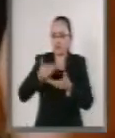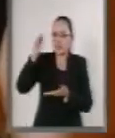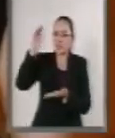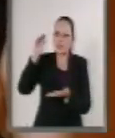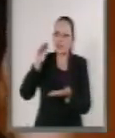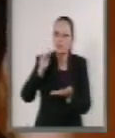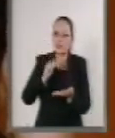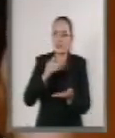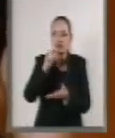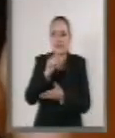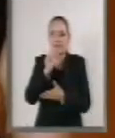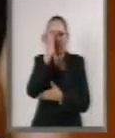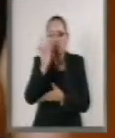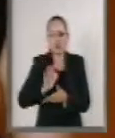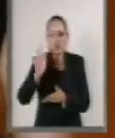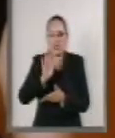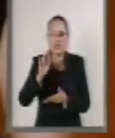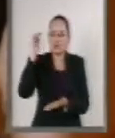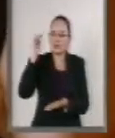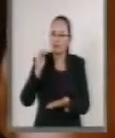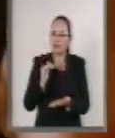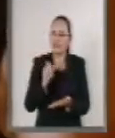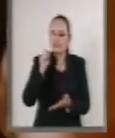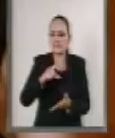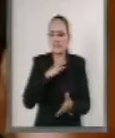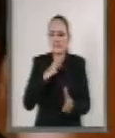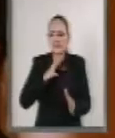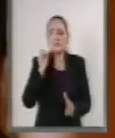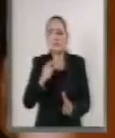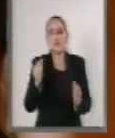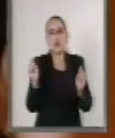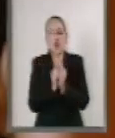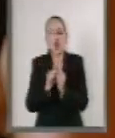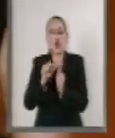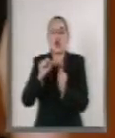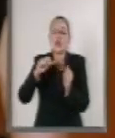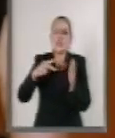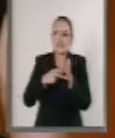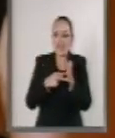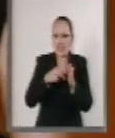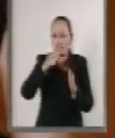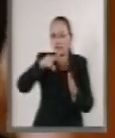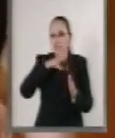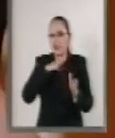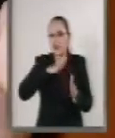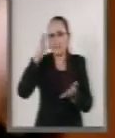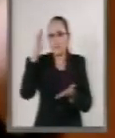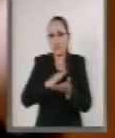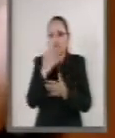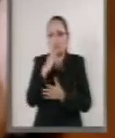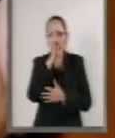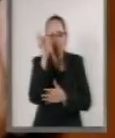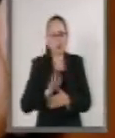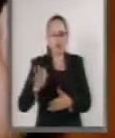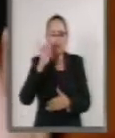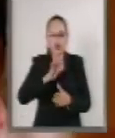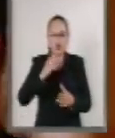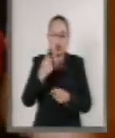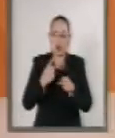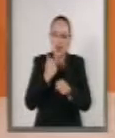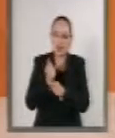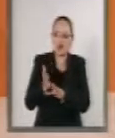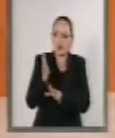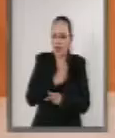en casi el 70% y con Siria, por supuesto, disminuyó el 50% con respecto al año anterior.